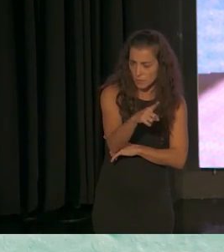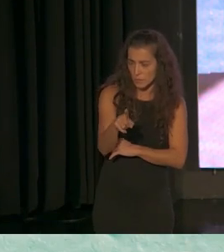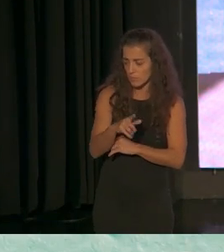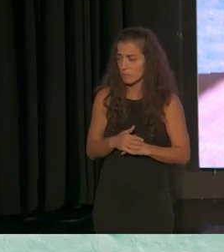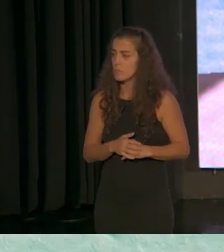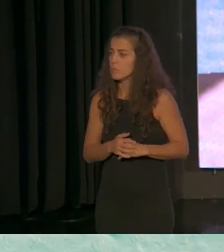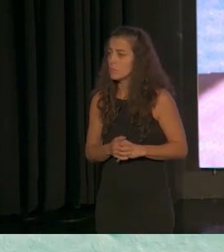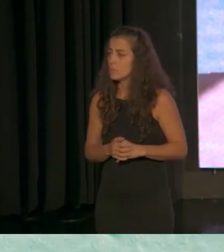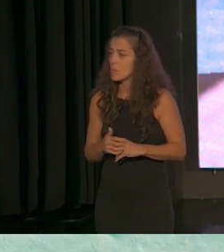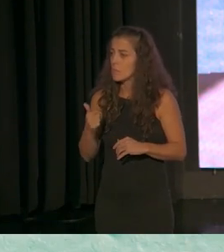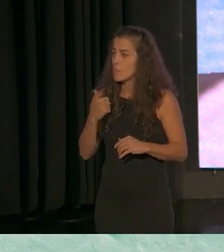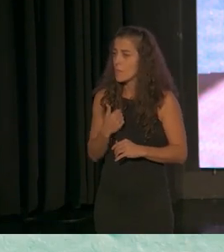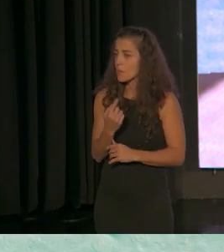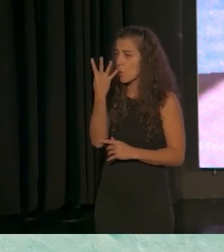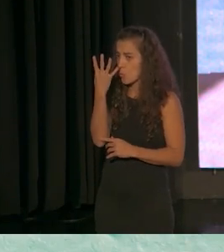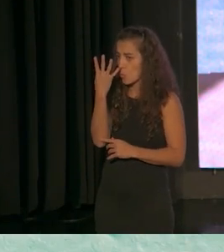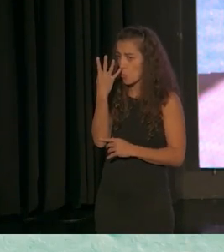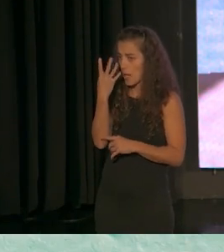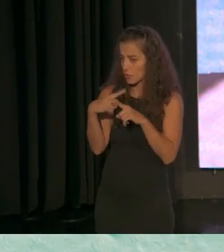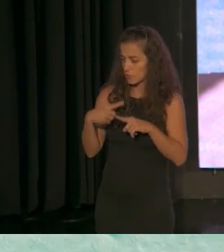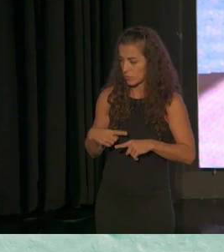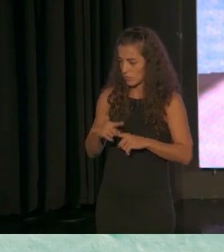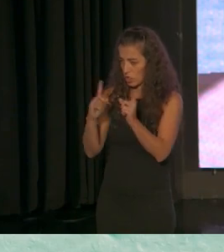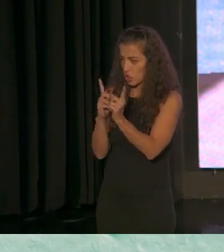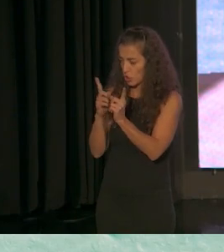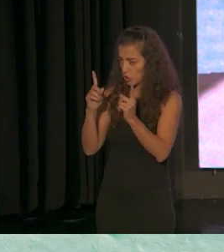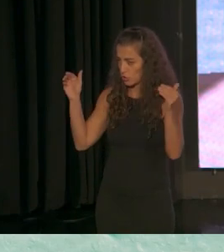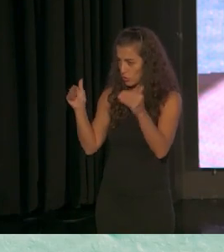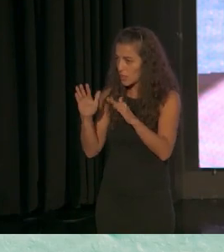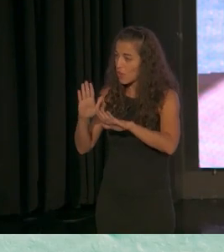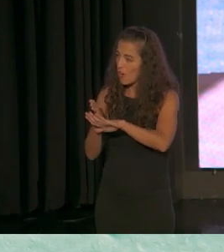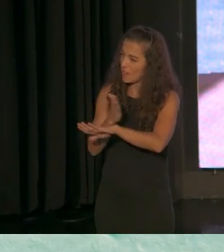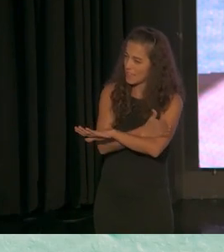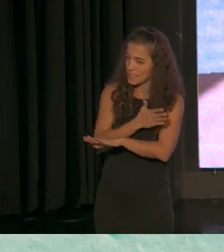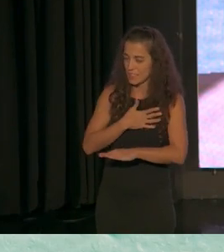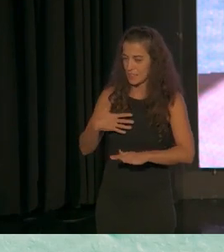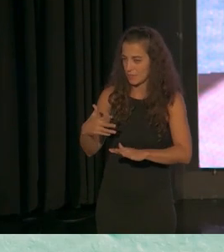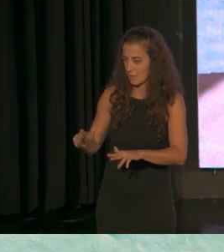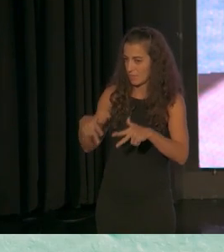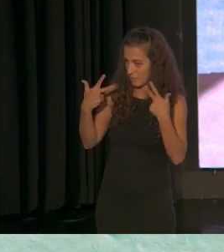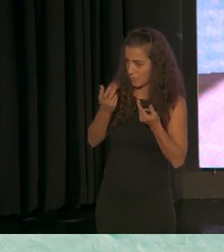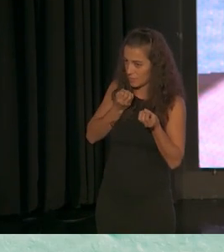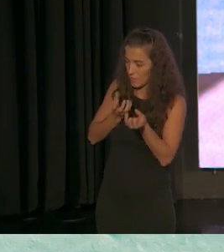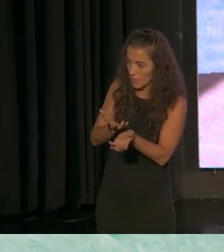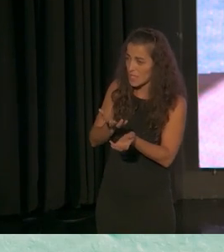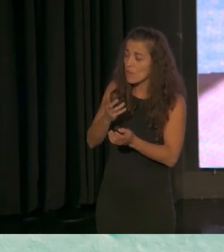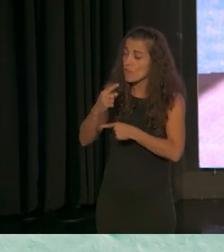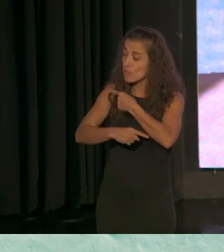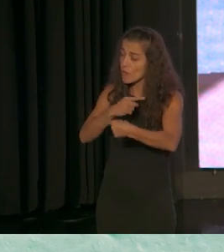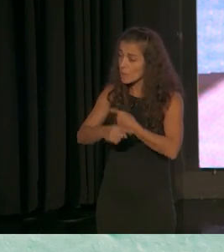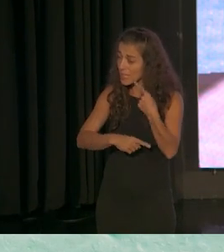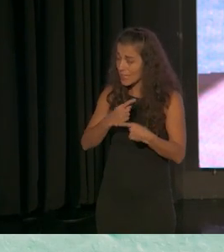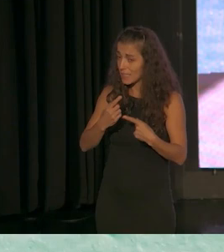a enseñar cuatro aspectos es muy brevemente pero antes déjame comentar que las familias son en general